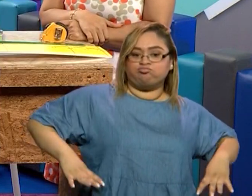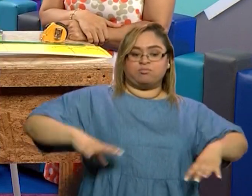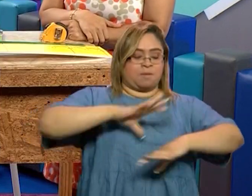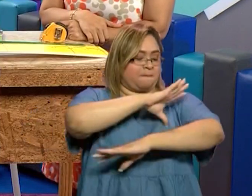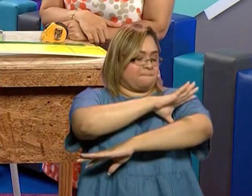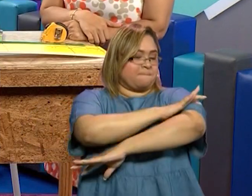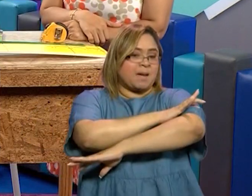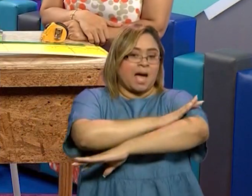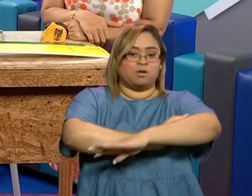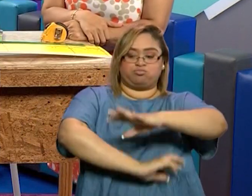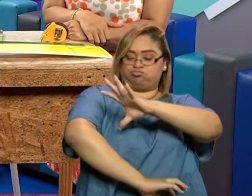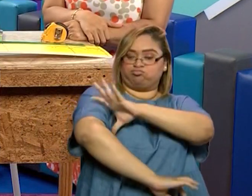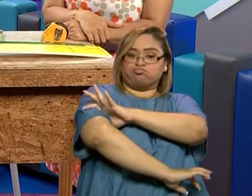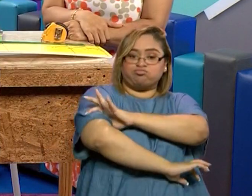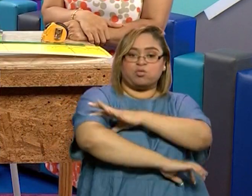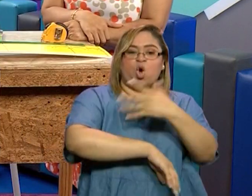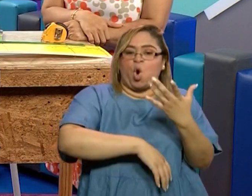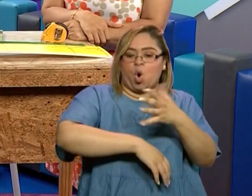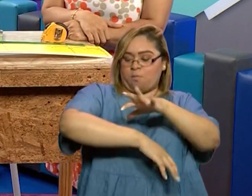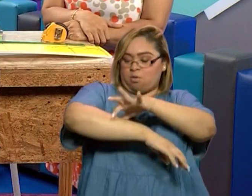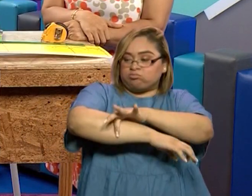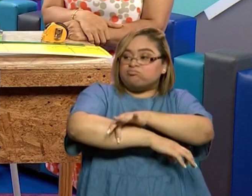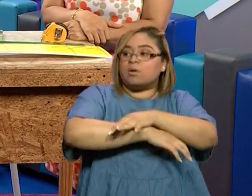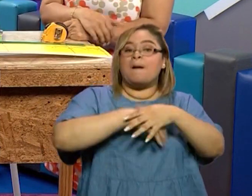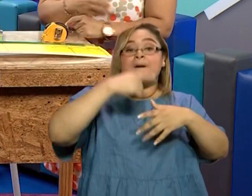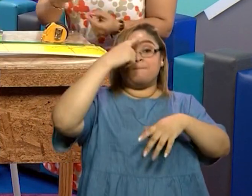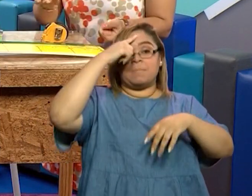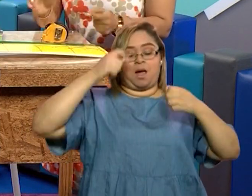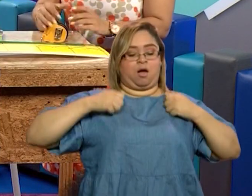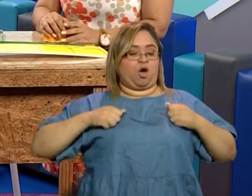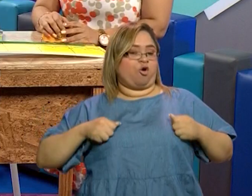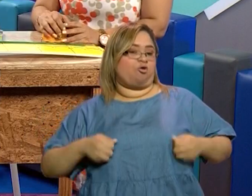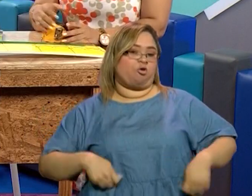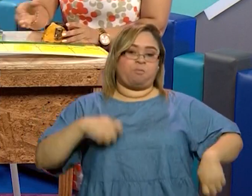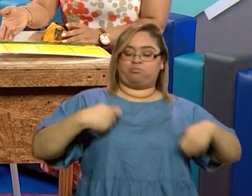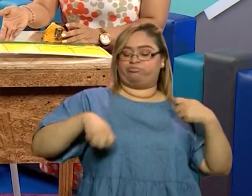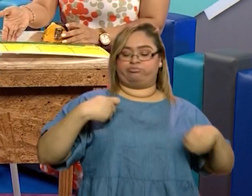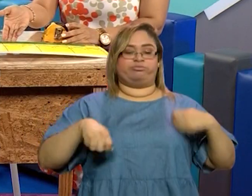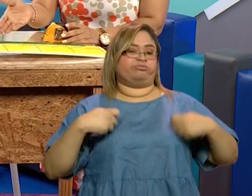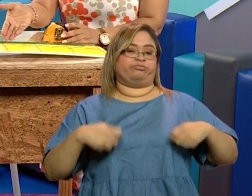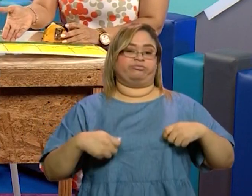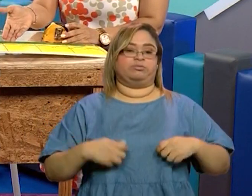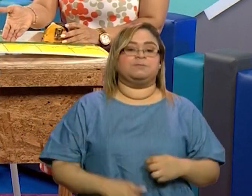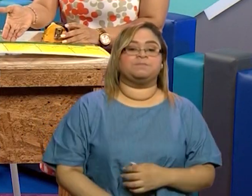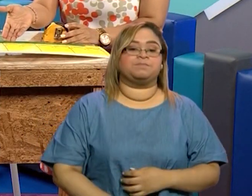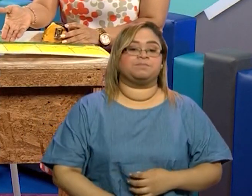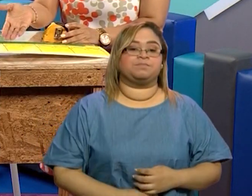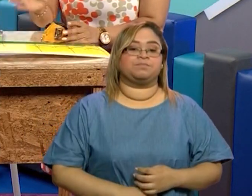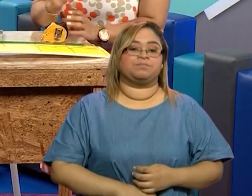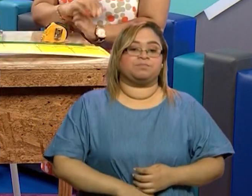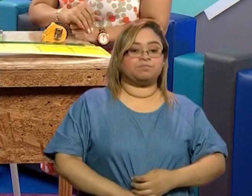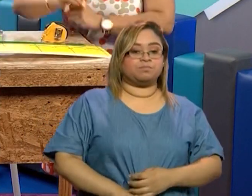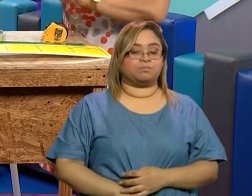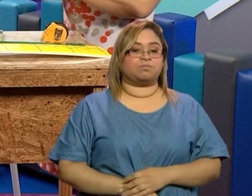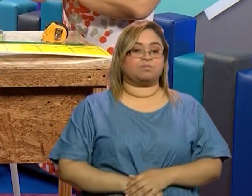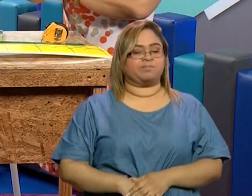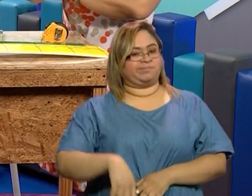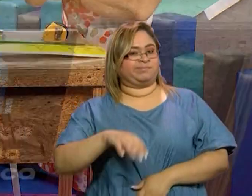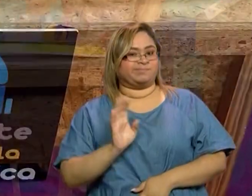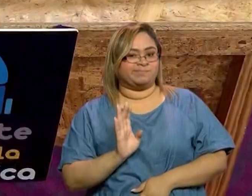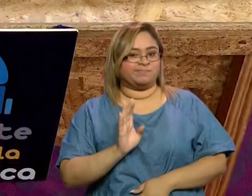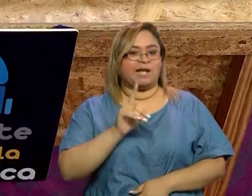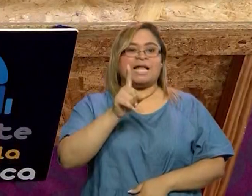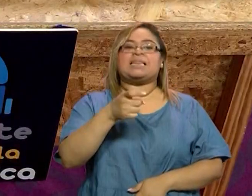sus brazos, etcétera, para hacer entonces todos sus vestidos. Así que todo esto... ¿Sería difícil medirnos con un metro?